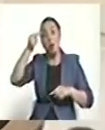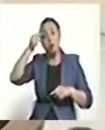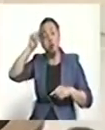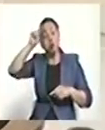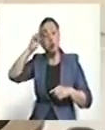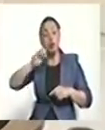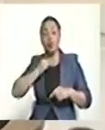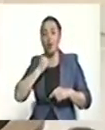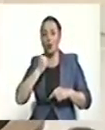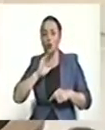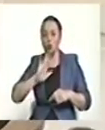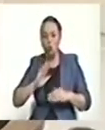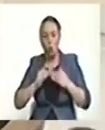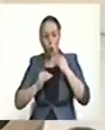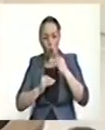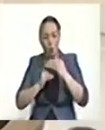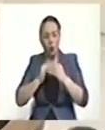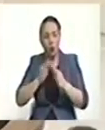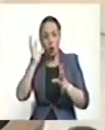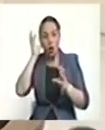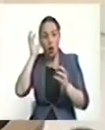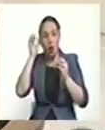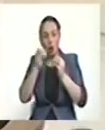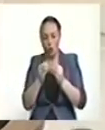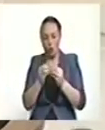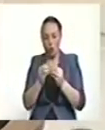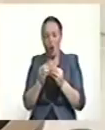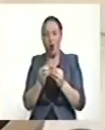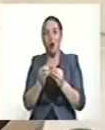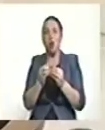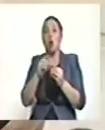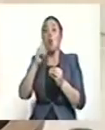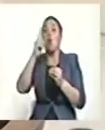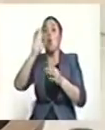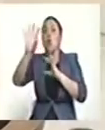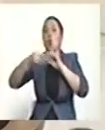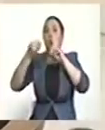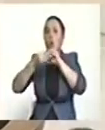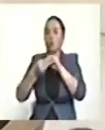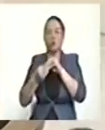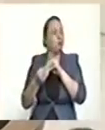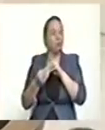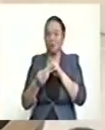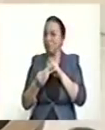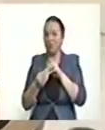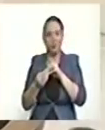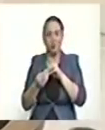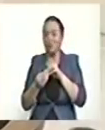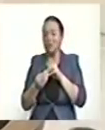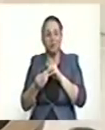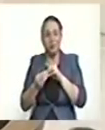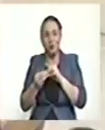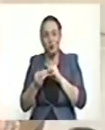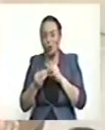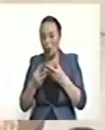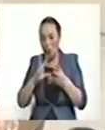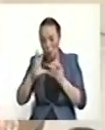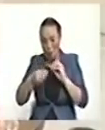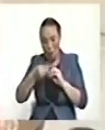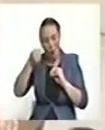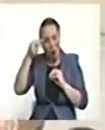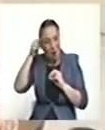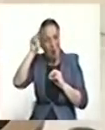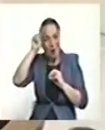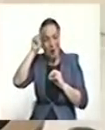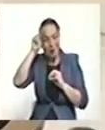procesal incluyan los acuerdos y no se refieren a un solo código de los de procedimiento en Colombia como referente de interpretación.